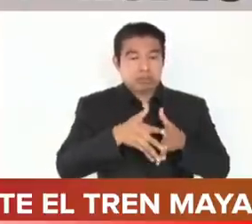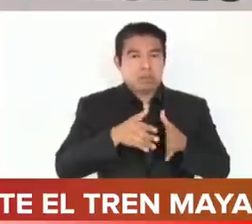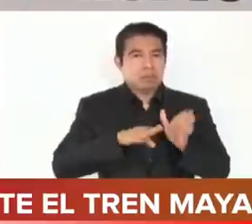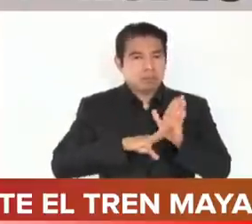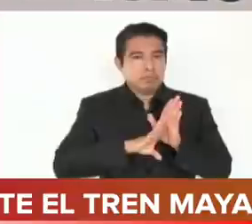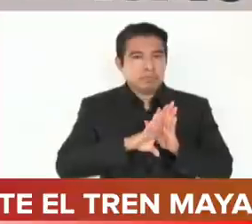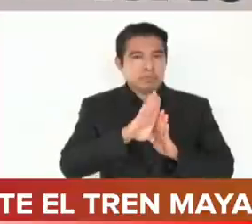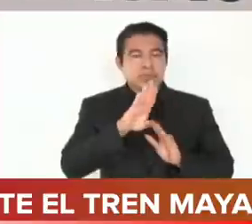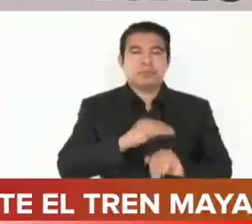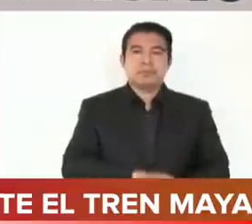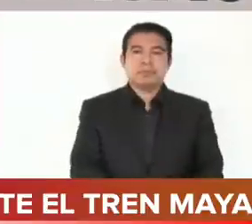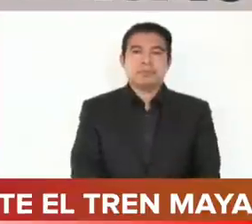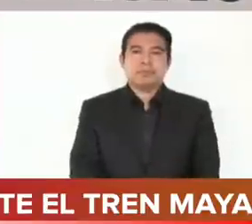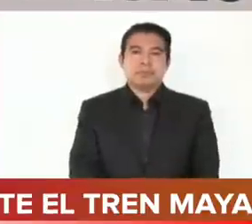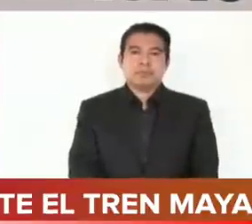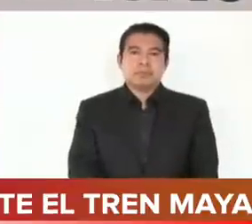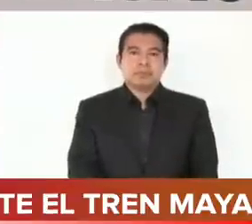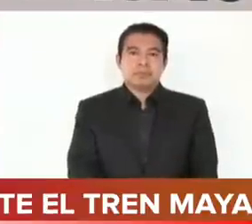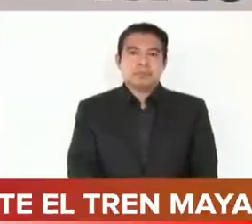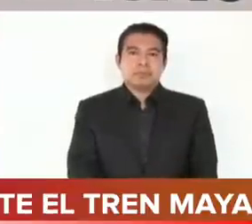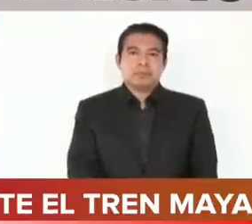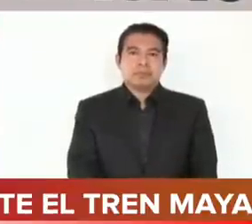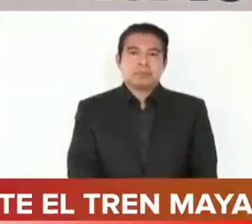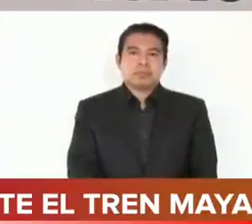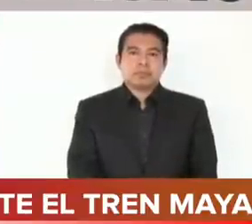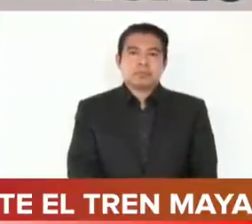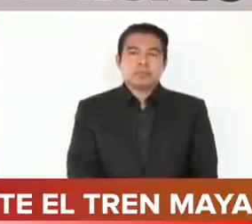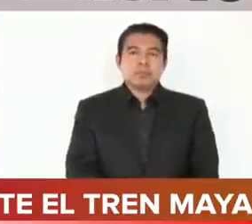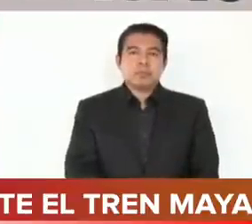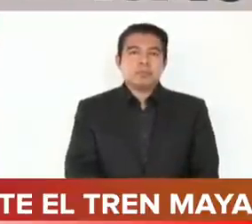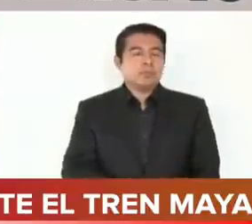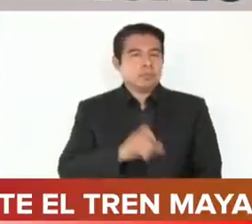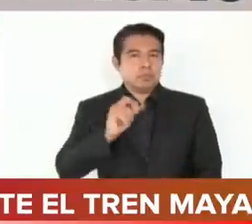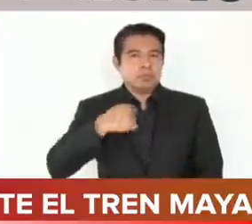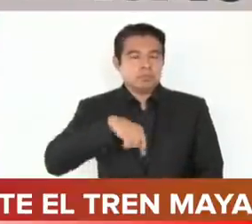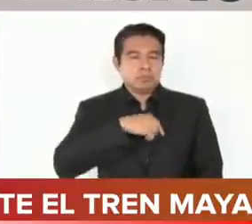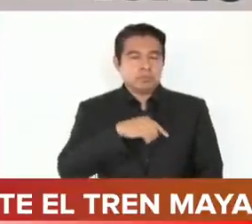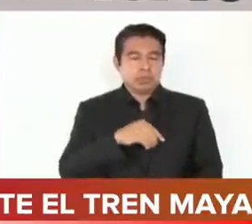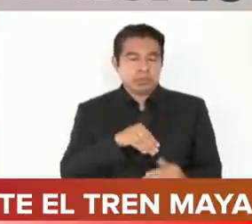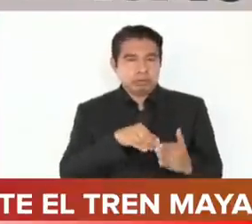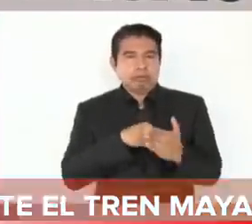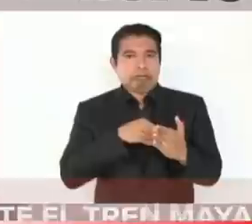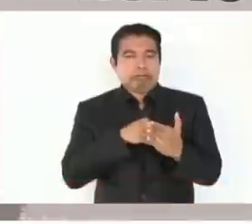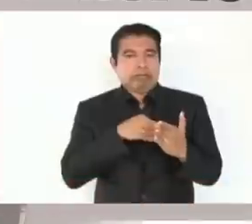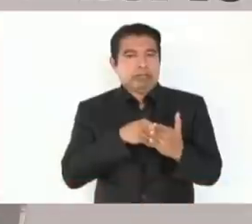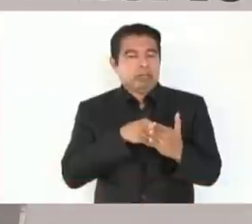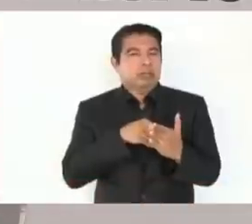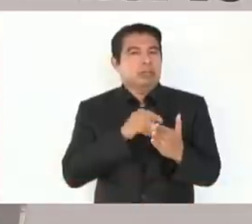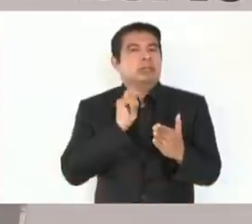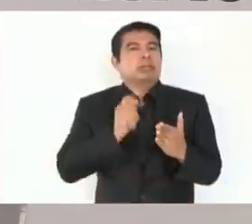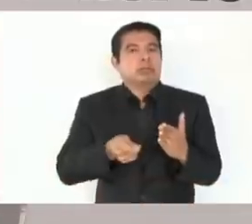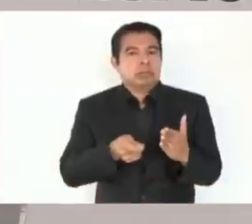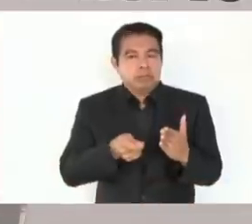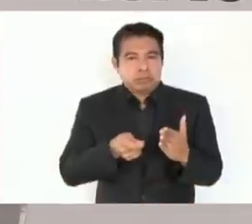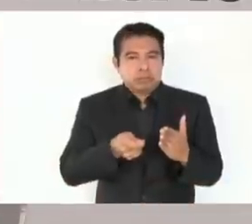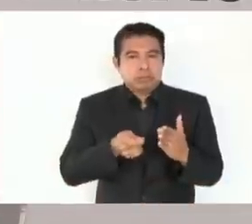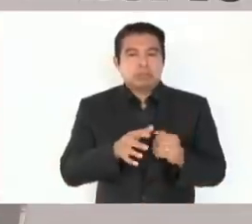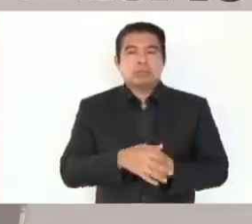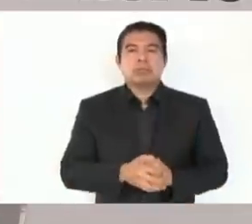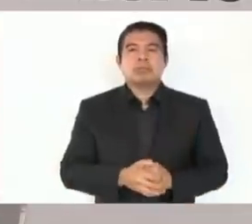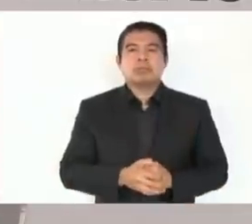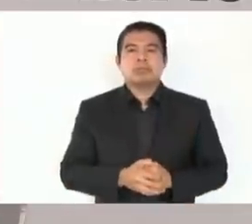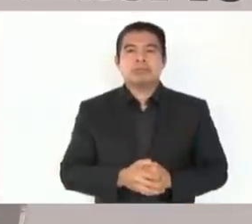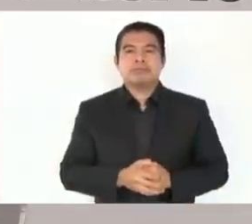problemas que tenemos que superar es el